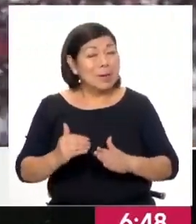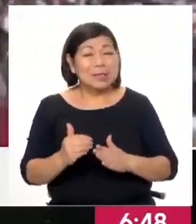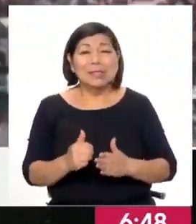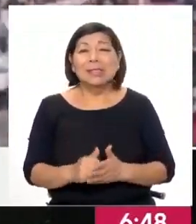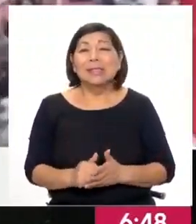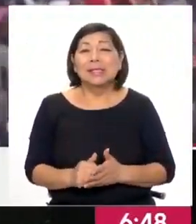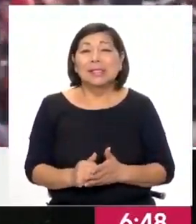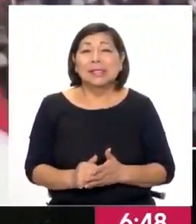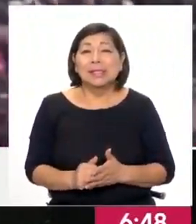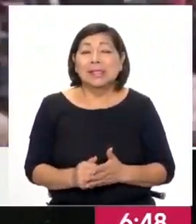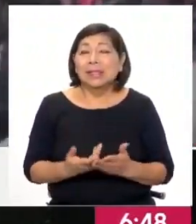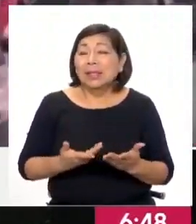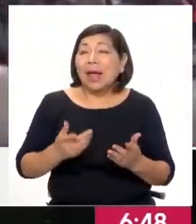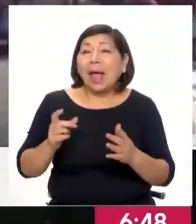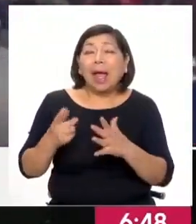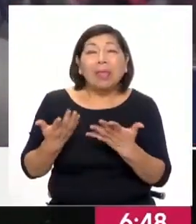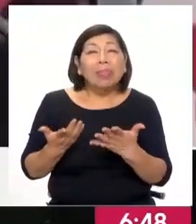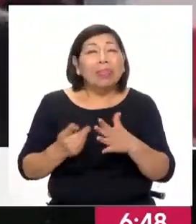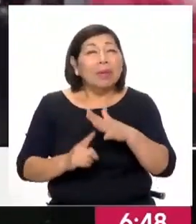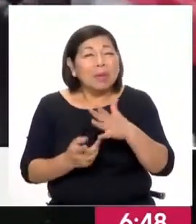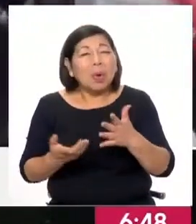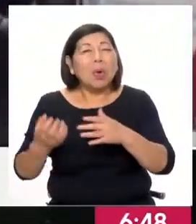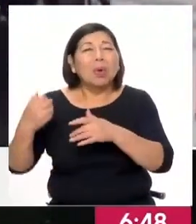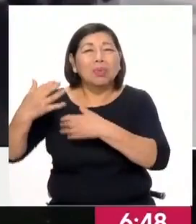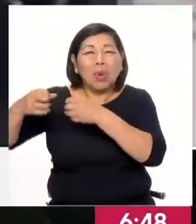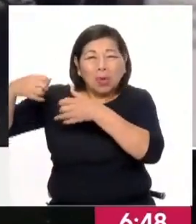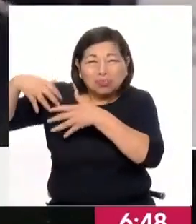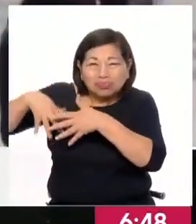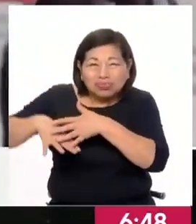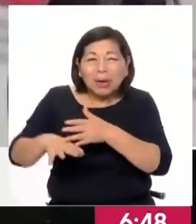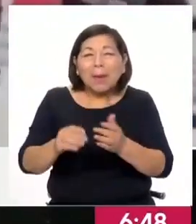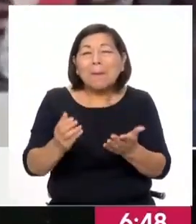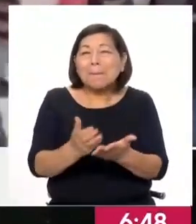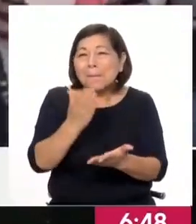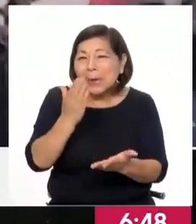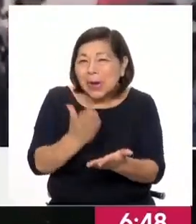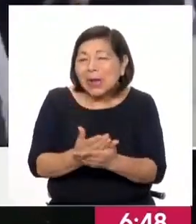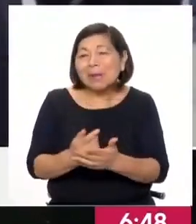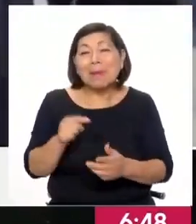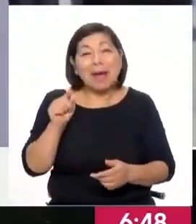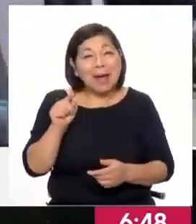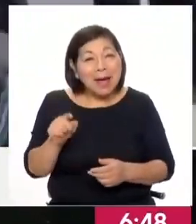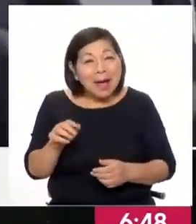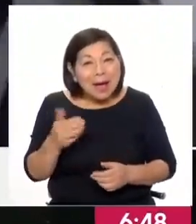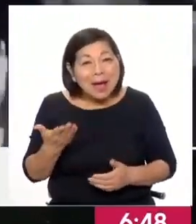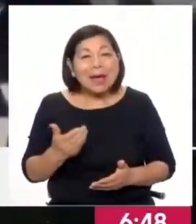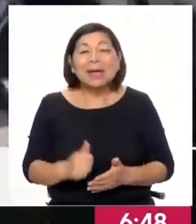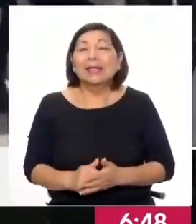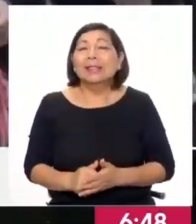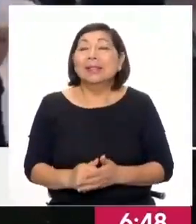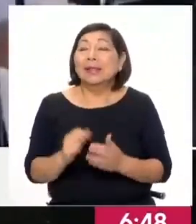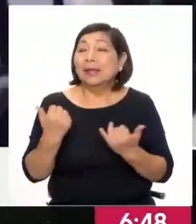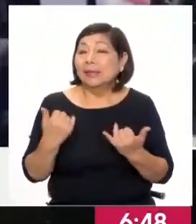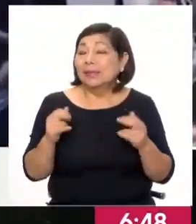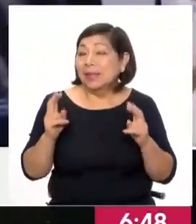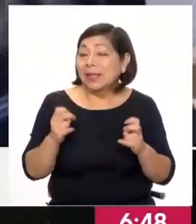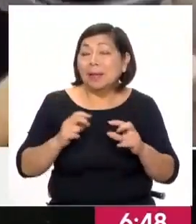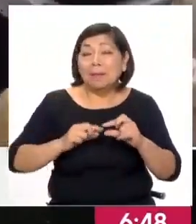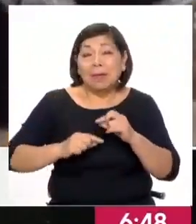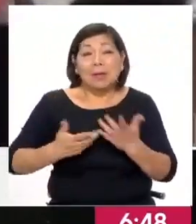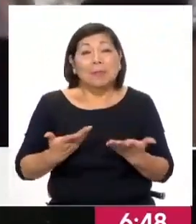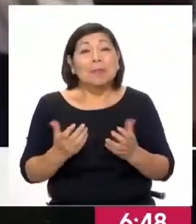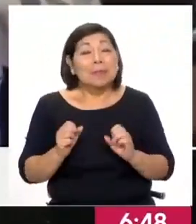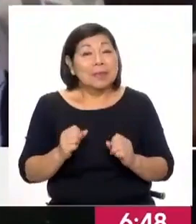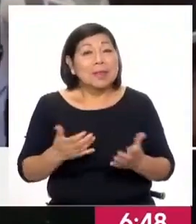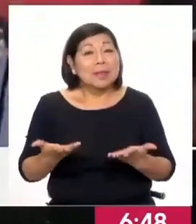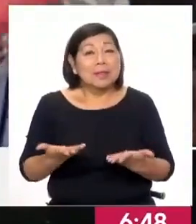de los fenómenos climáticos, ¿no? De los huaycos, huaycos de Arequipa, por ejemplo, ¿no? Entonces, hay ese tema geográfico, digamos, que ha